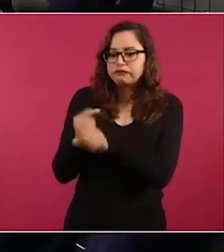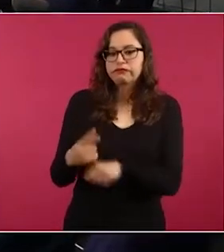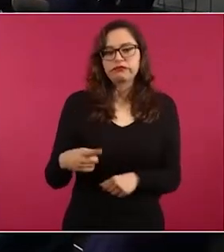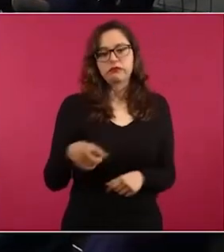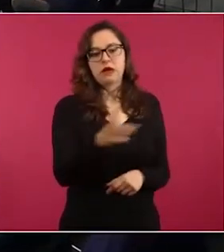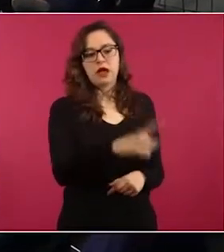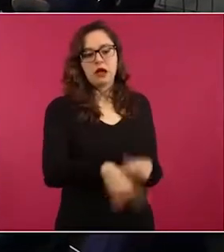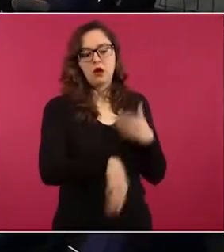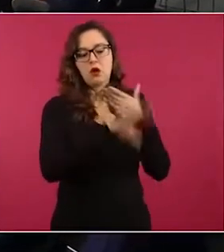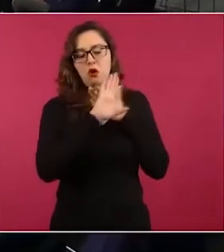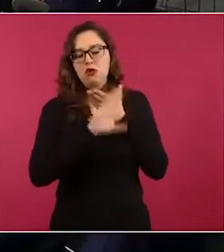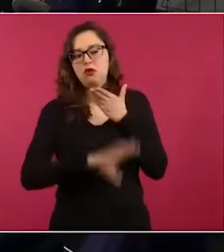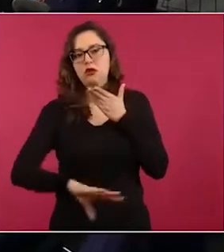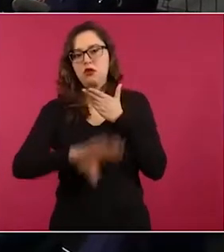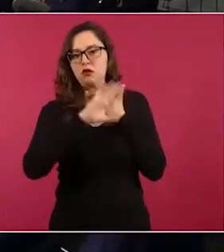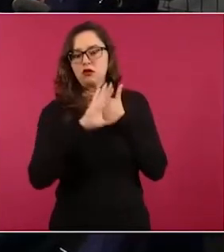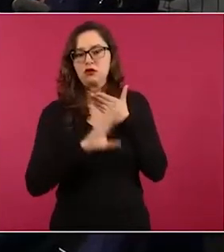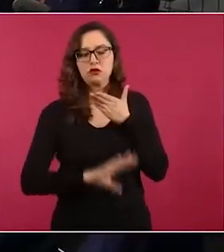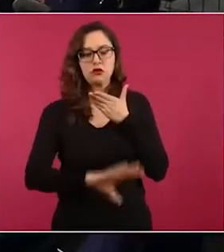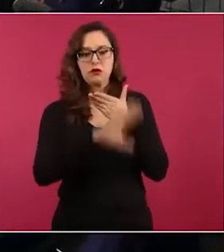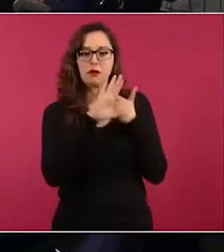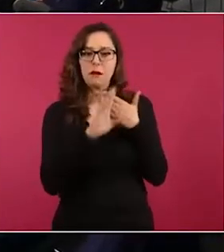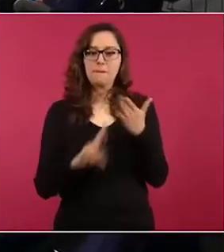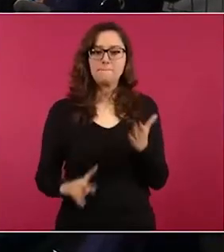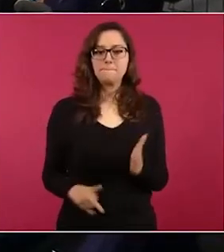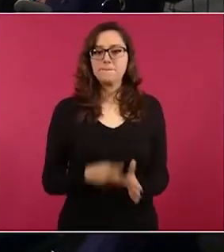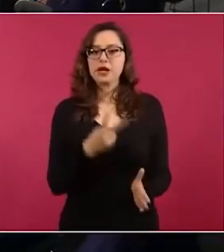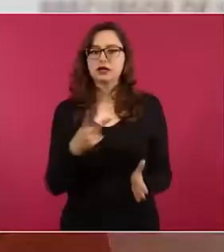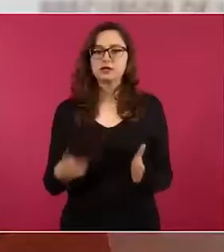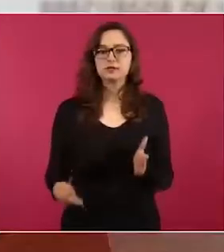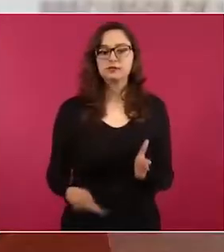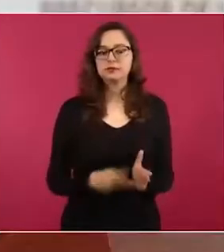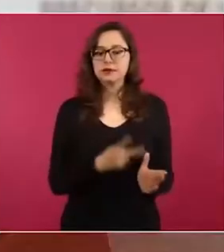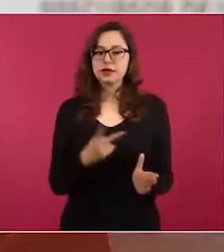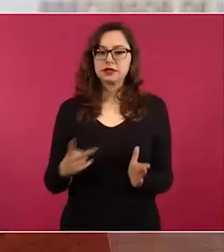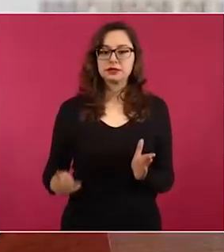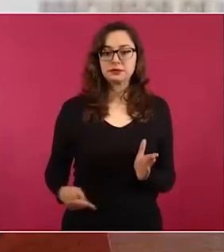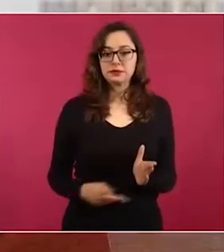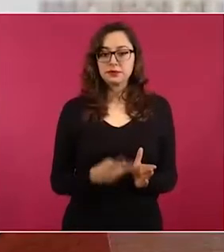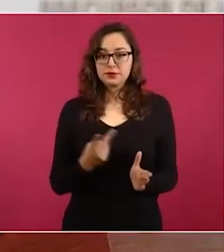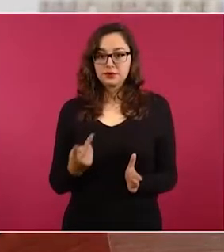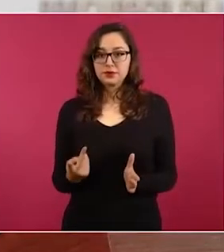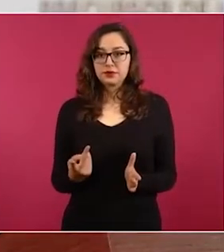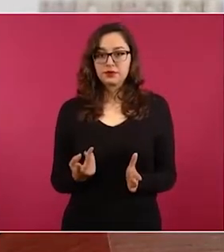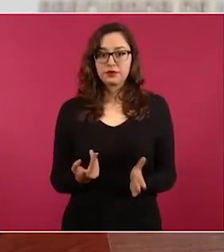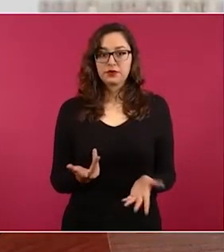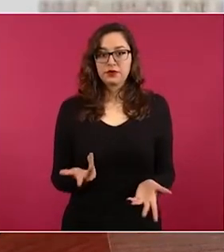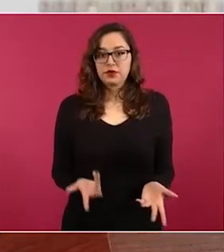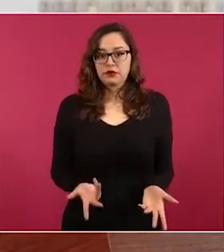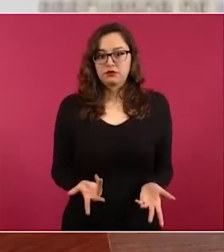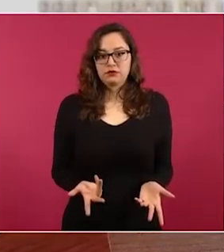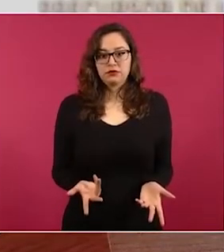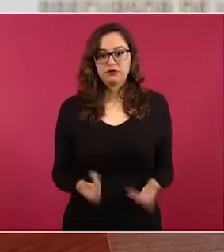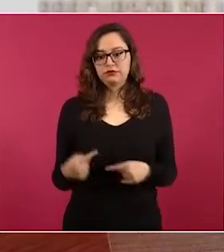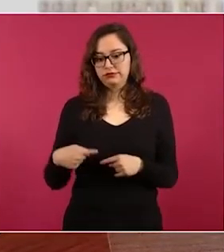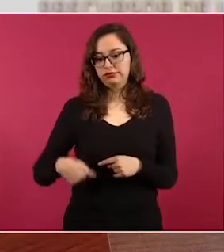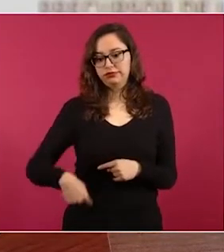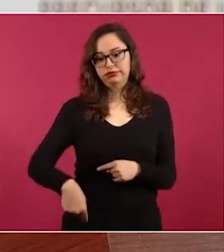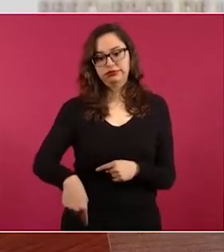durante todo el tiempo.